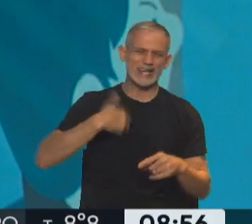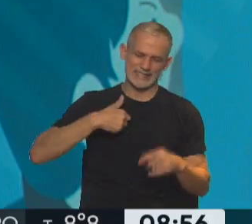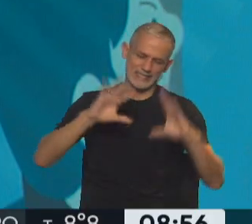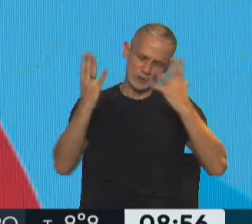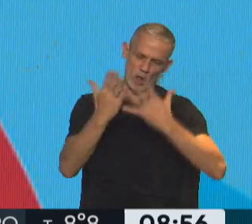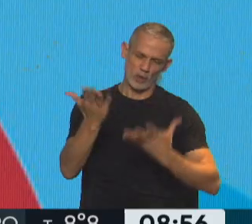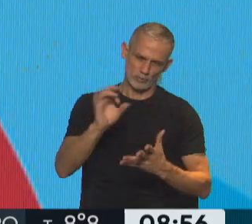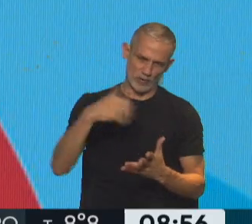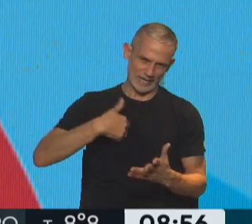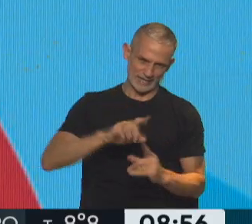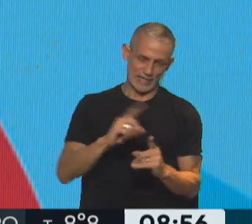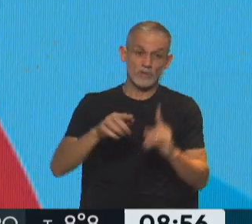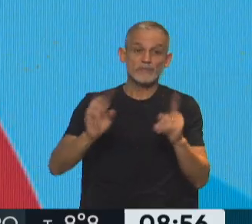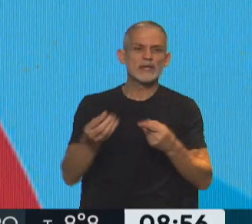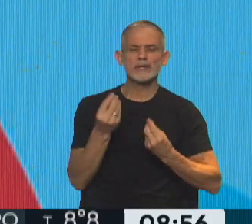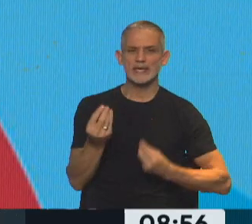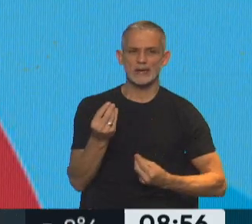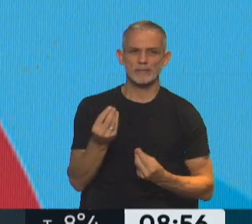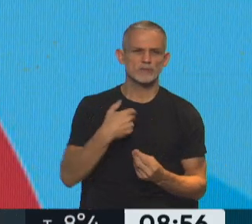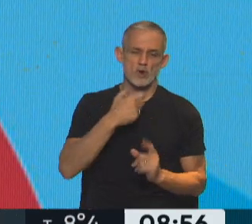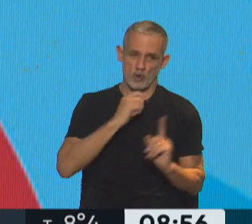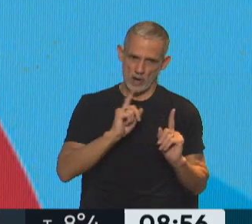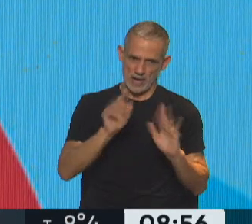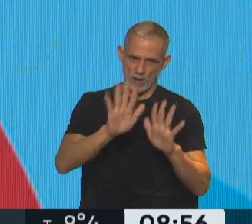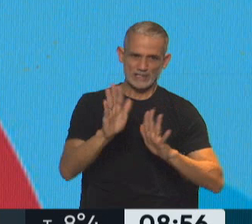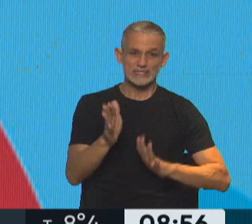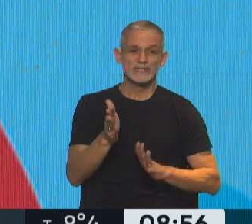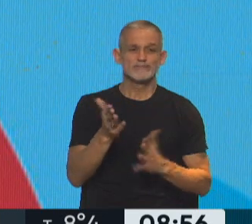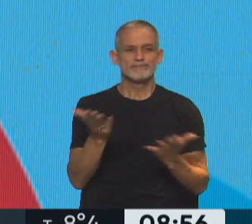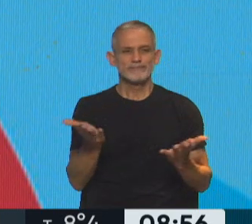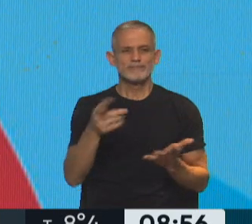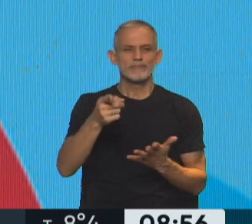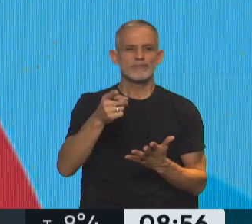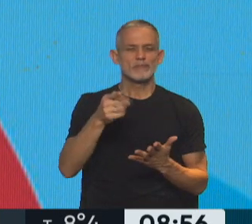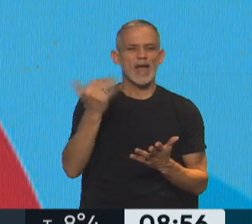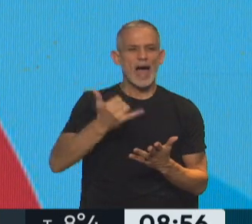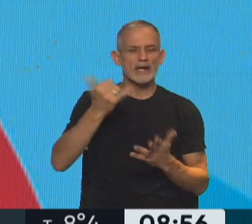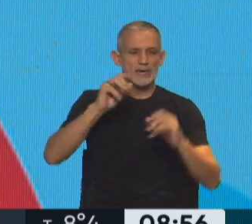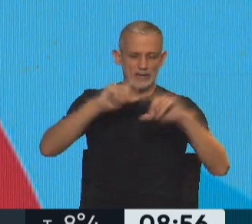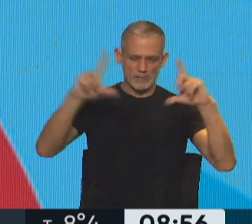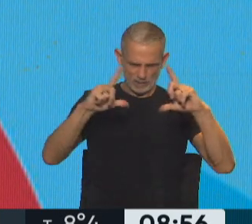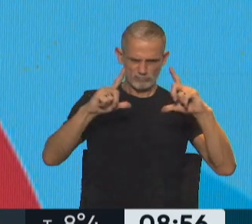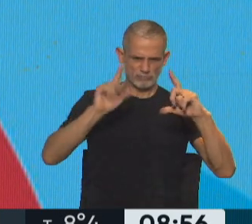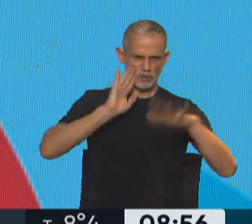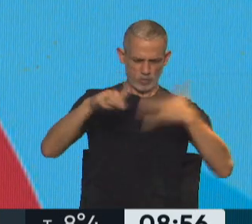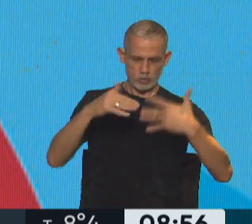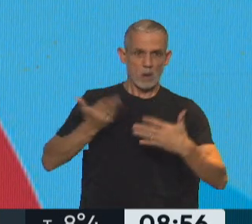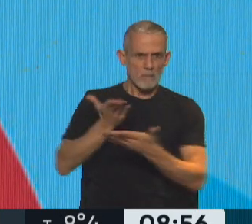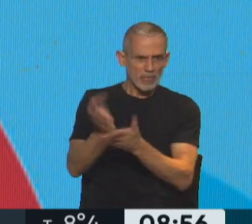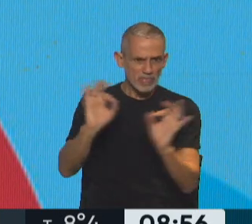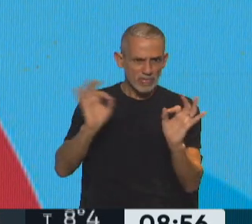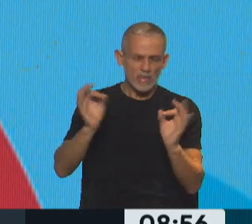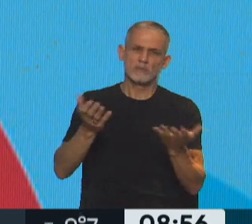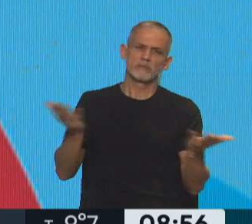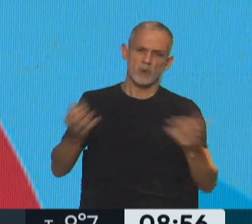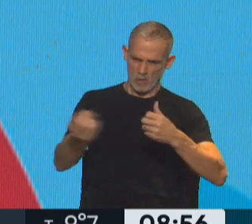mundo. Así es, Ali. También lo que pasa, y no queremos que pase, es que muchas veces recibimos imágenes sexuales no solicitadas. Y